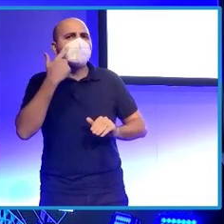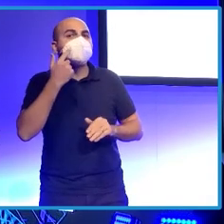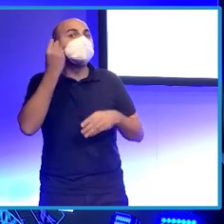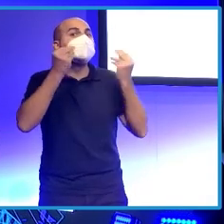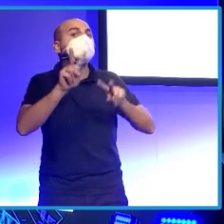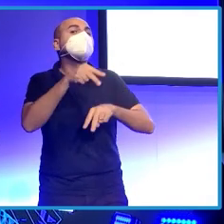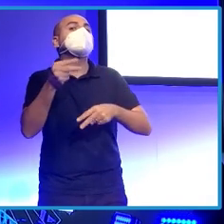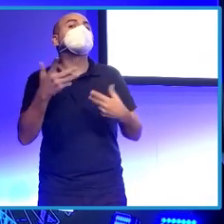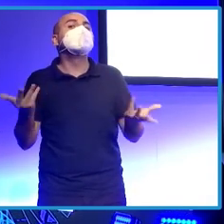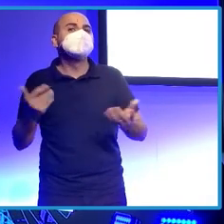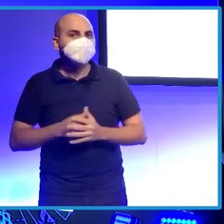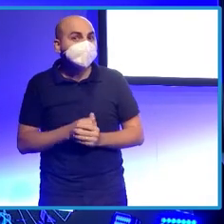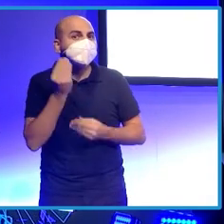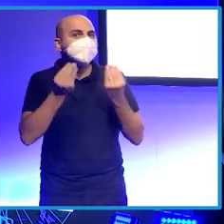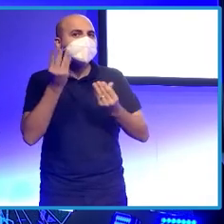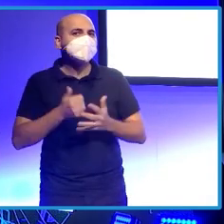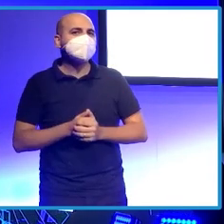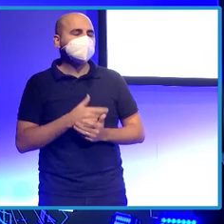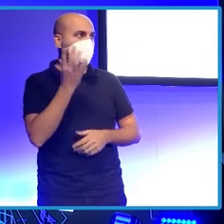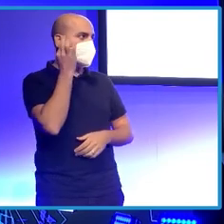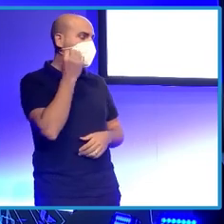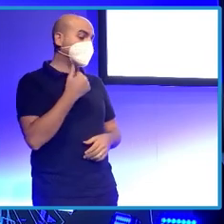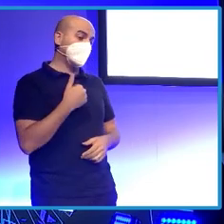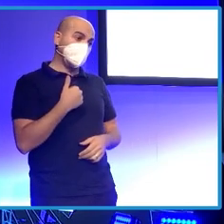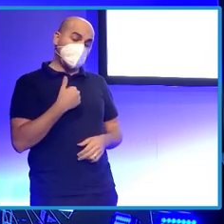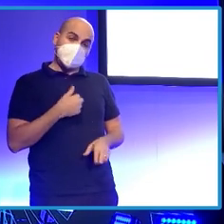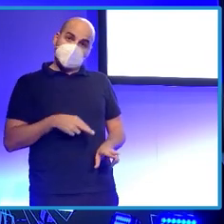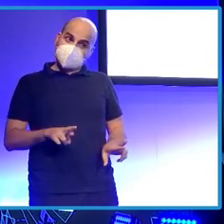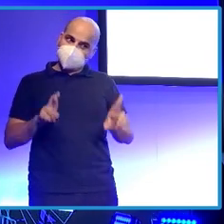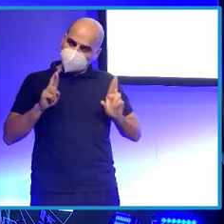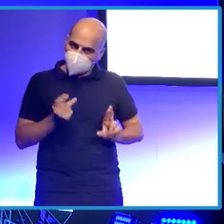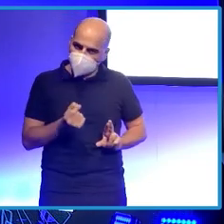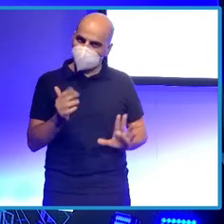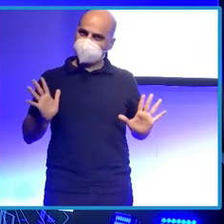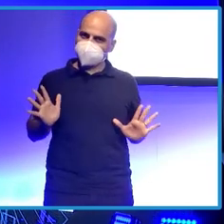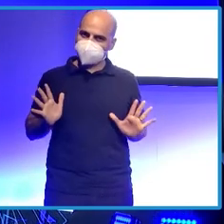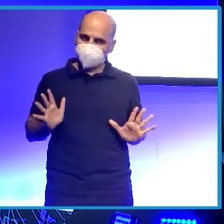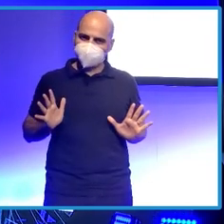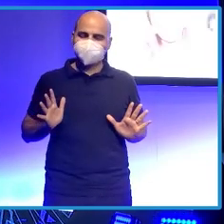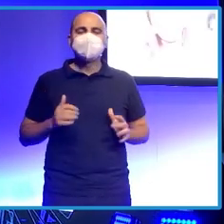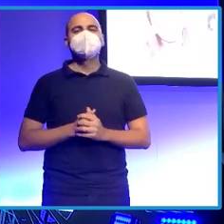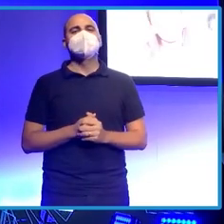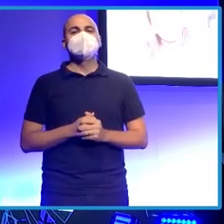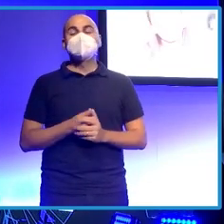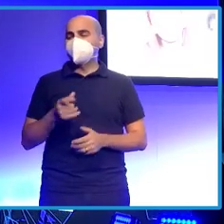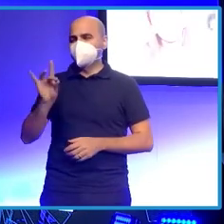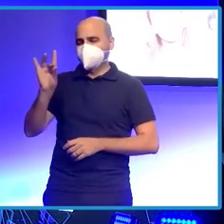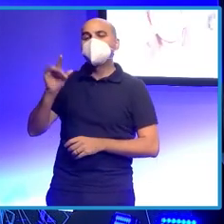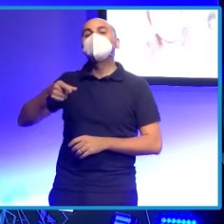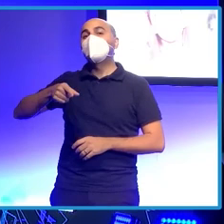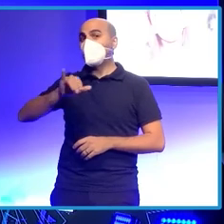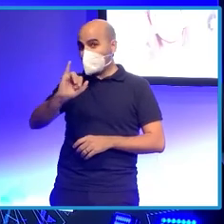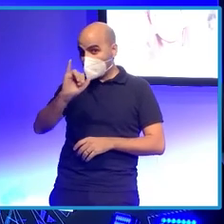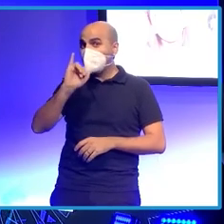No sé, dímelo tú, Leticia, antes de... Espero que poco, ¿no? Bueno, no hemos contrado tanto pero sí que hay